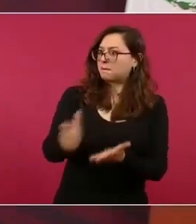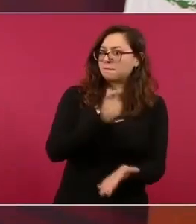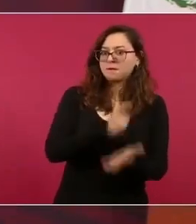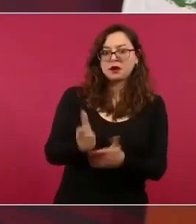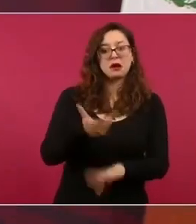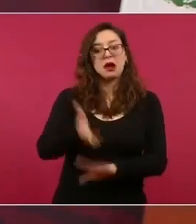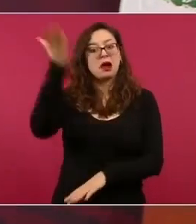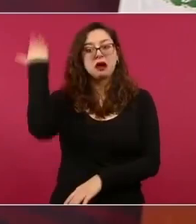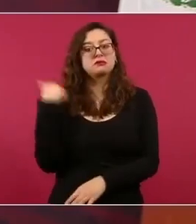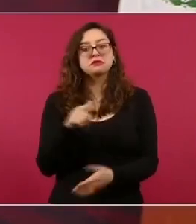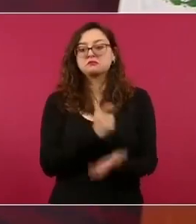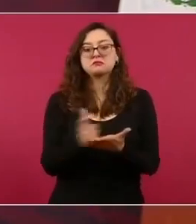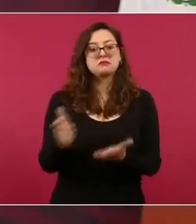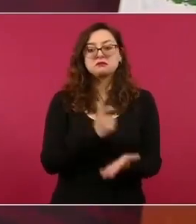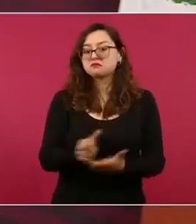pagaban,